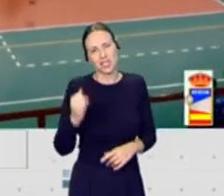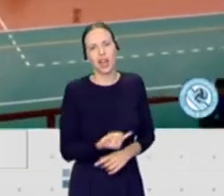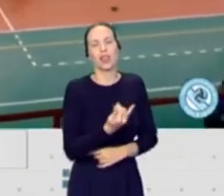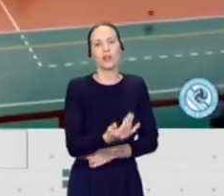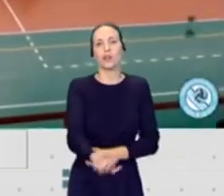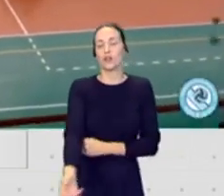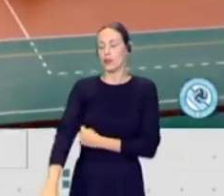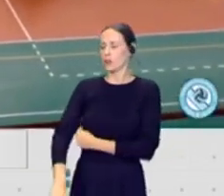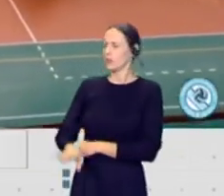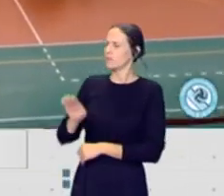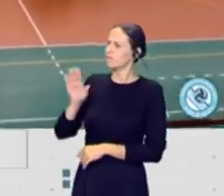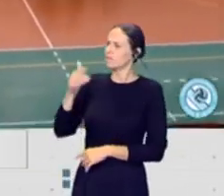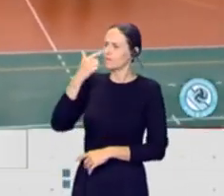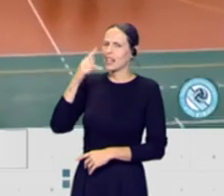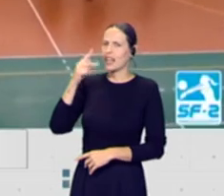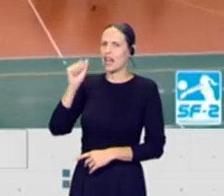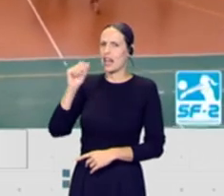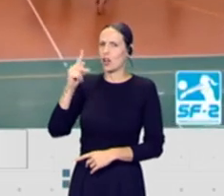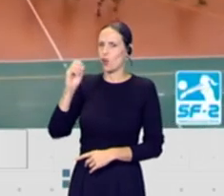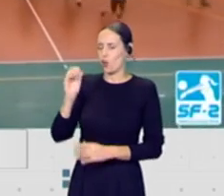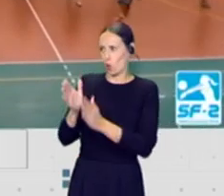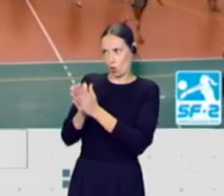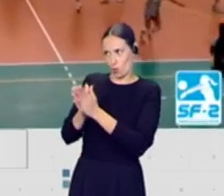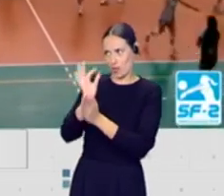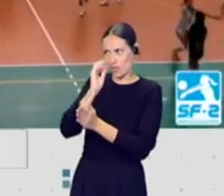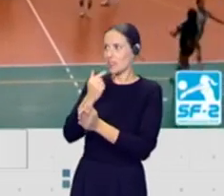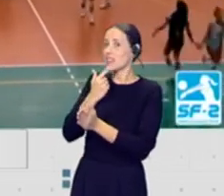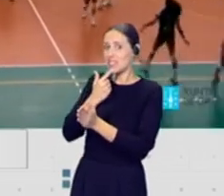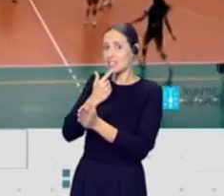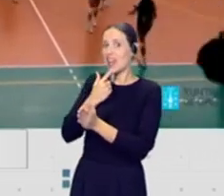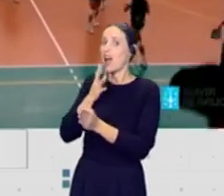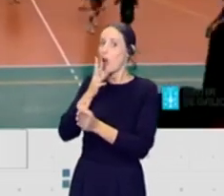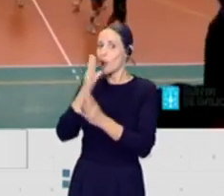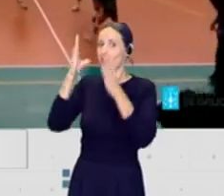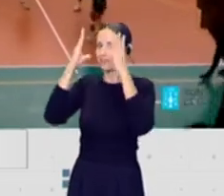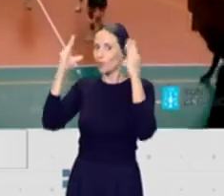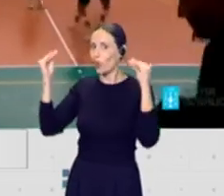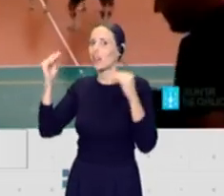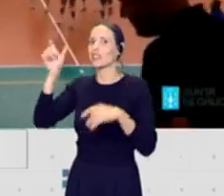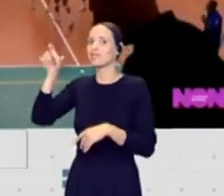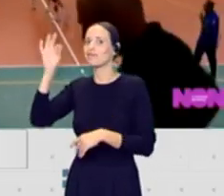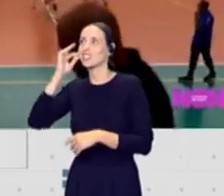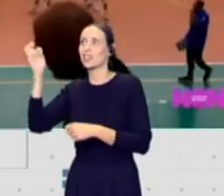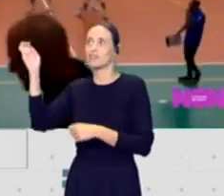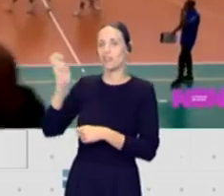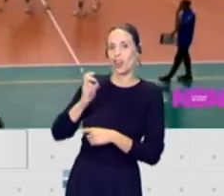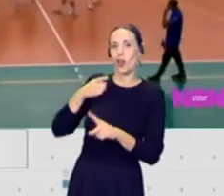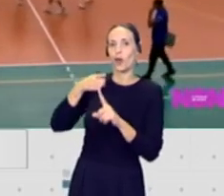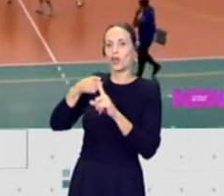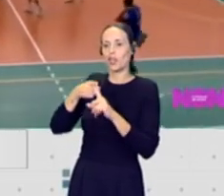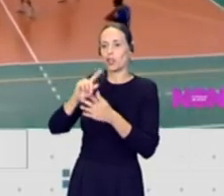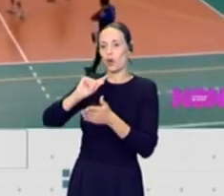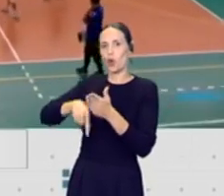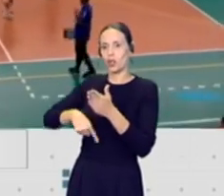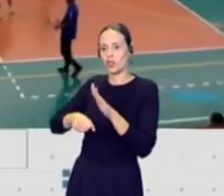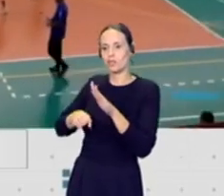Caco, hablaba tu compañera de la incorporación de una jugadora de Países Bajos al equipo para reforzar y salir de la parte baja. ¿A usted no hace